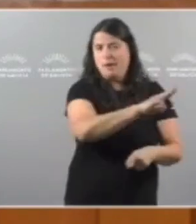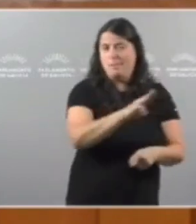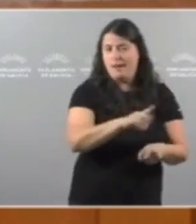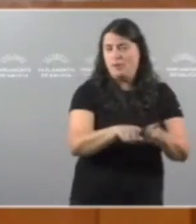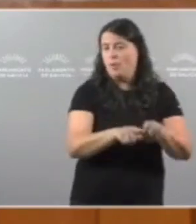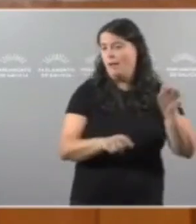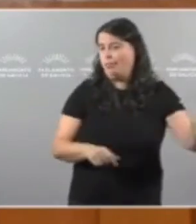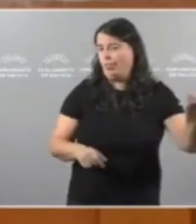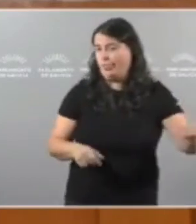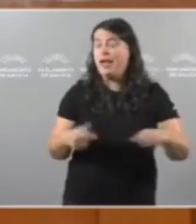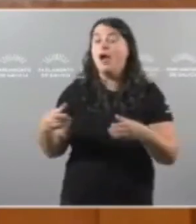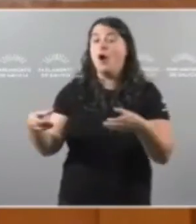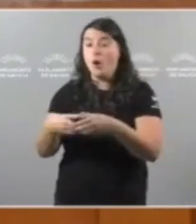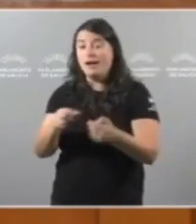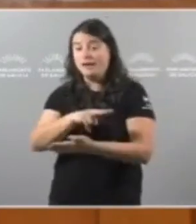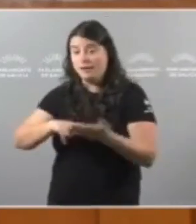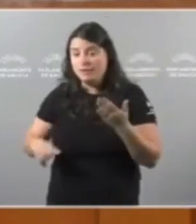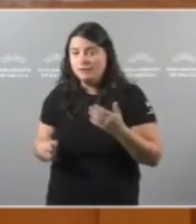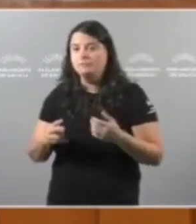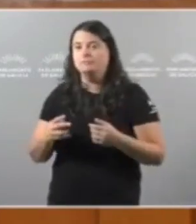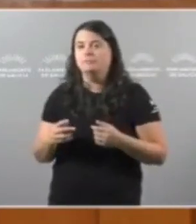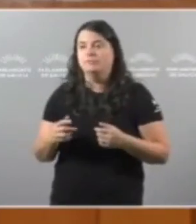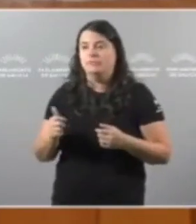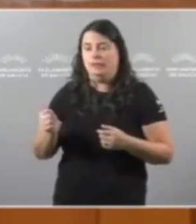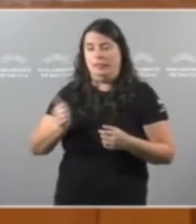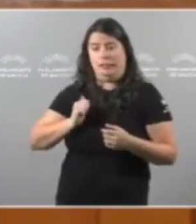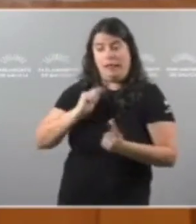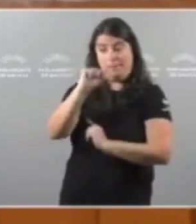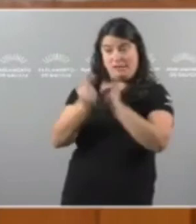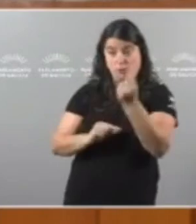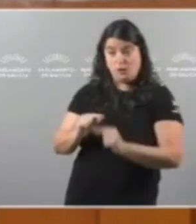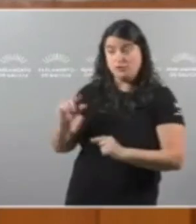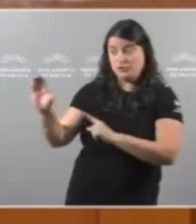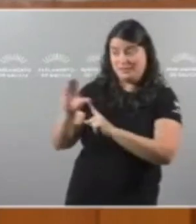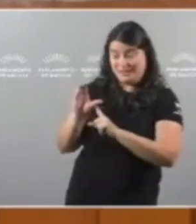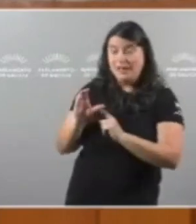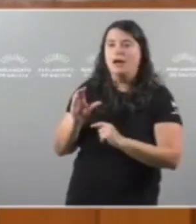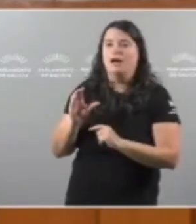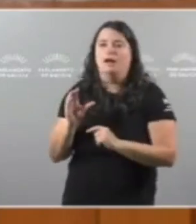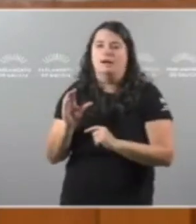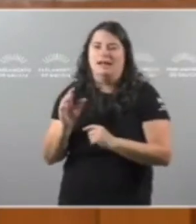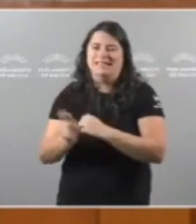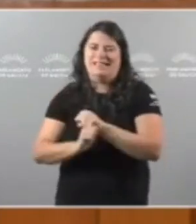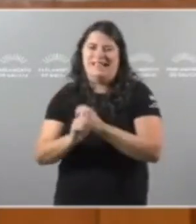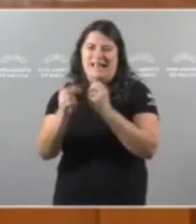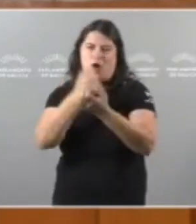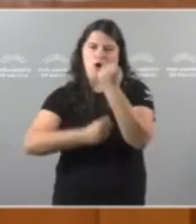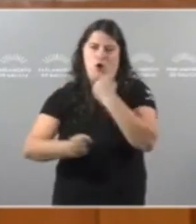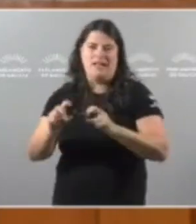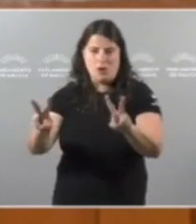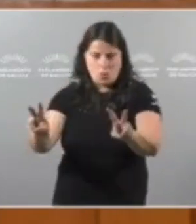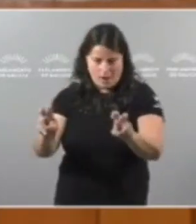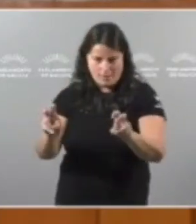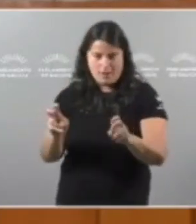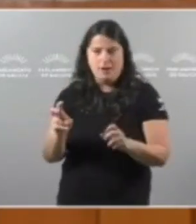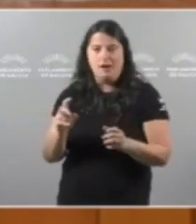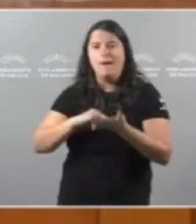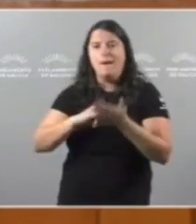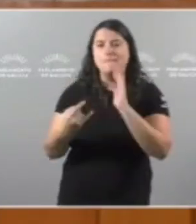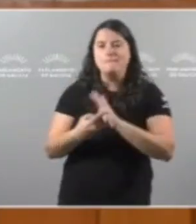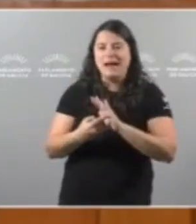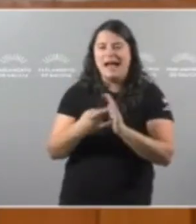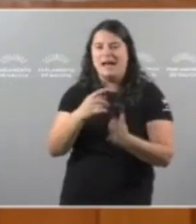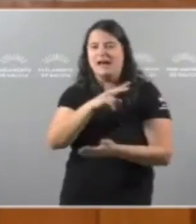Un goberno Do BNG Usaría os orzamentos Para unha nova Estrategia Económica Empezando Por un plan Galego Da